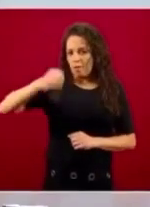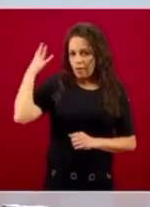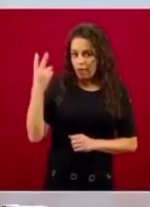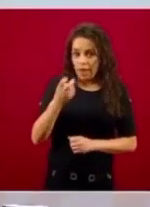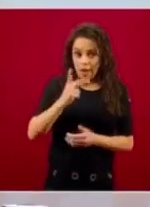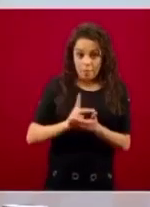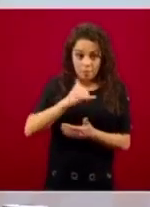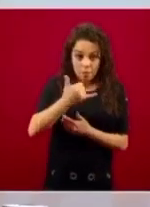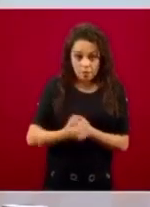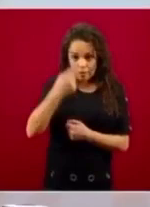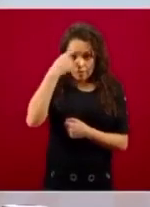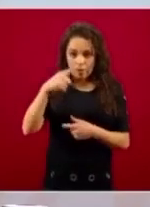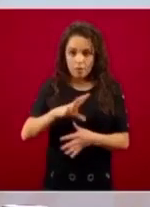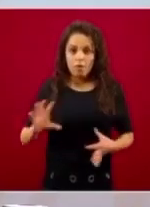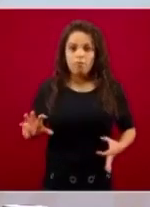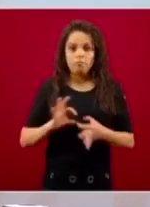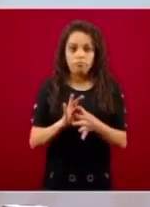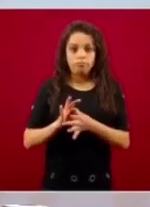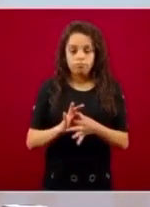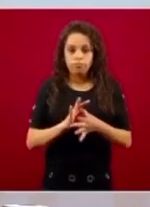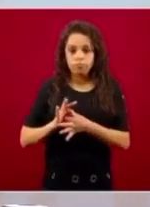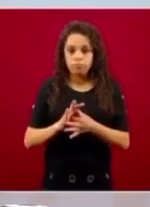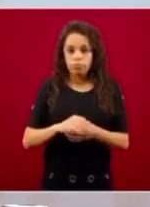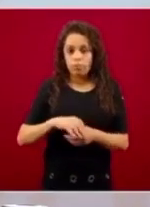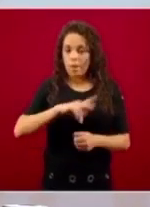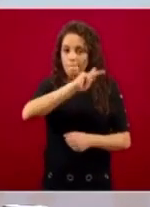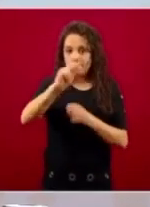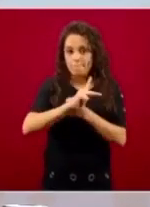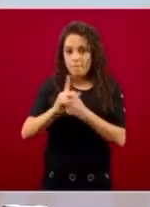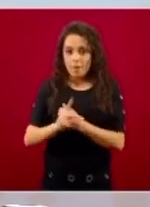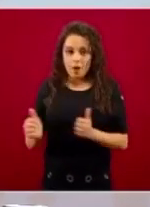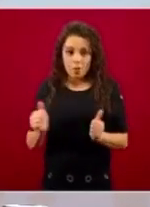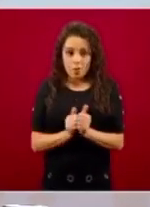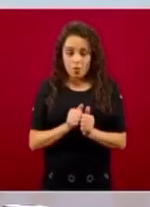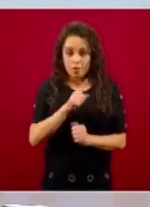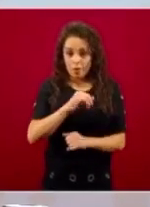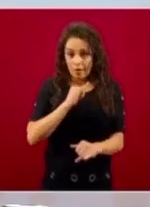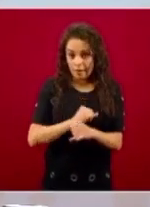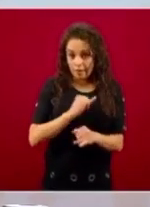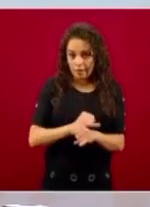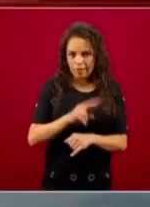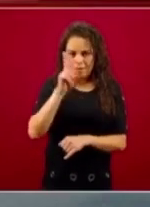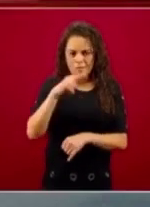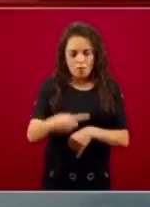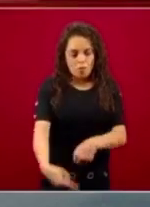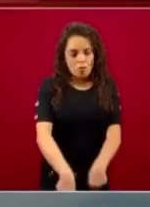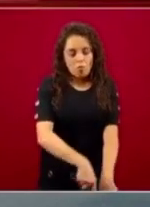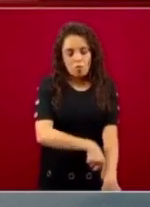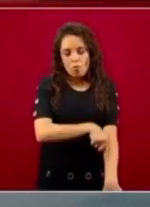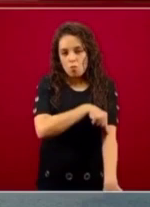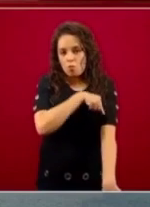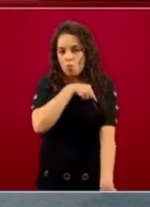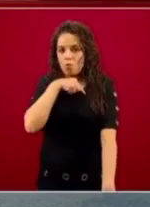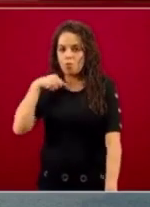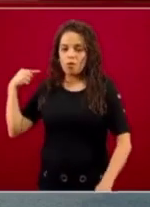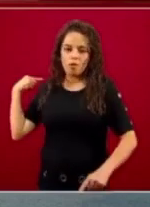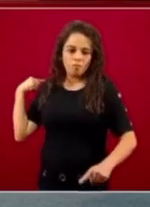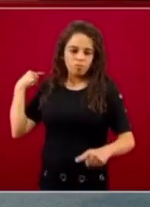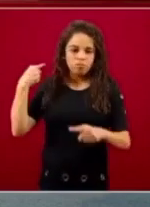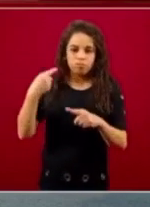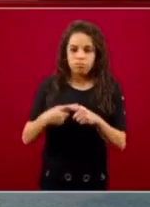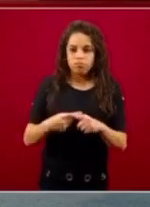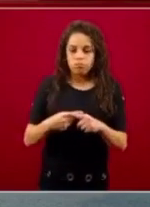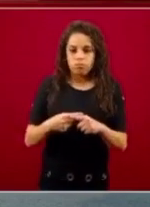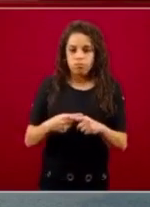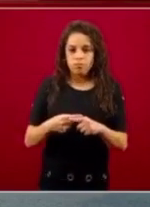a todo el país con internet ha sido una historia muy larga, pero ha sido recorrida en un tiempo